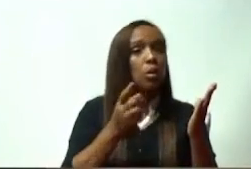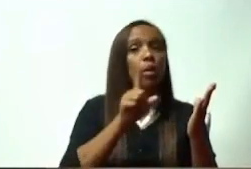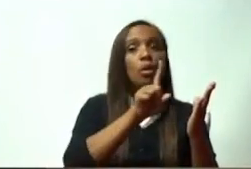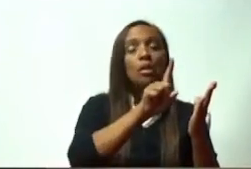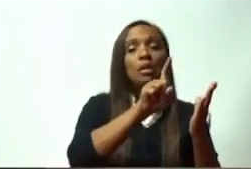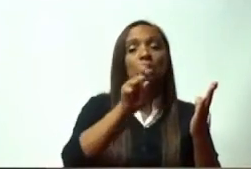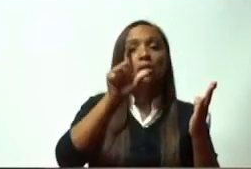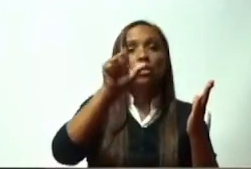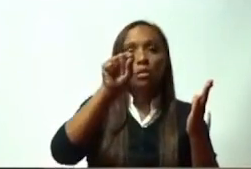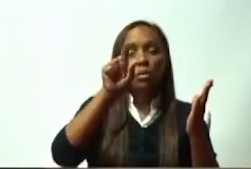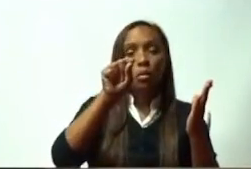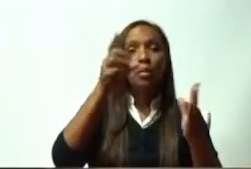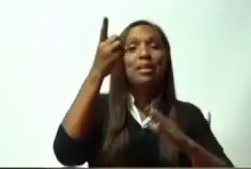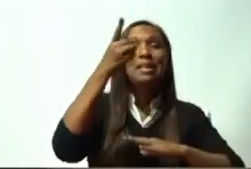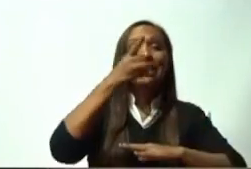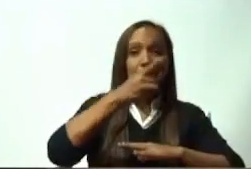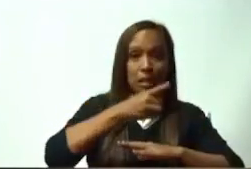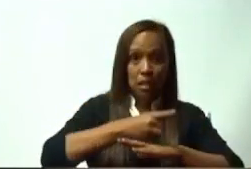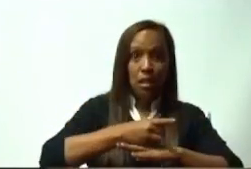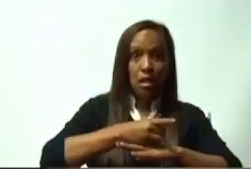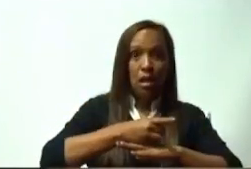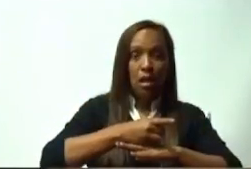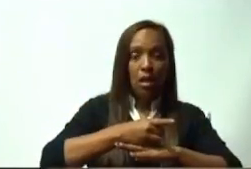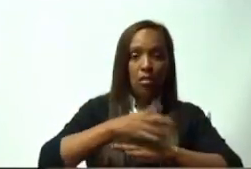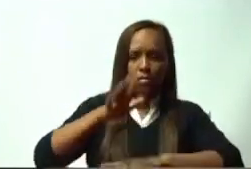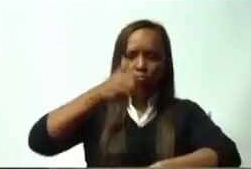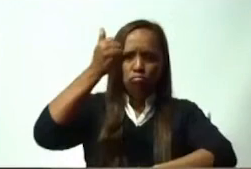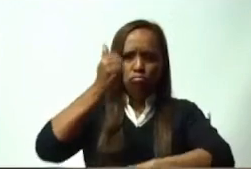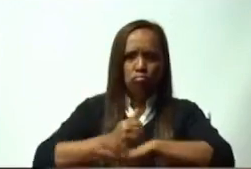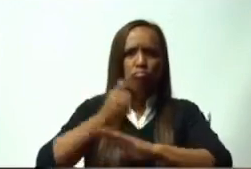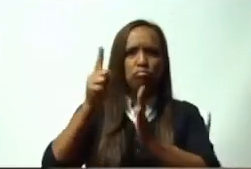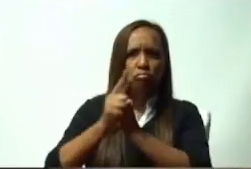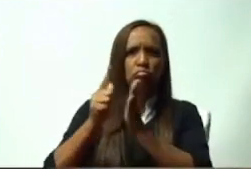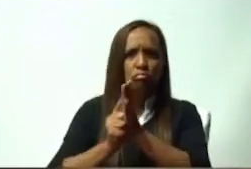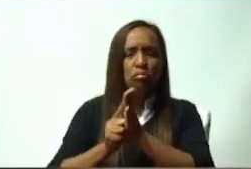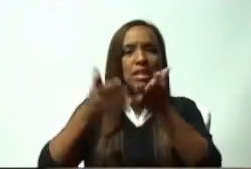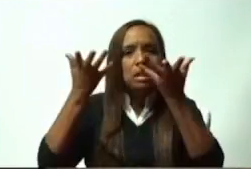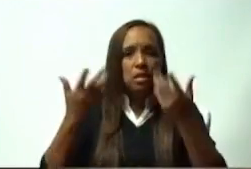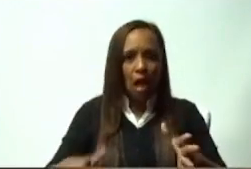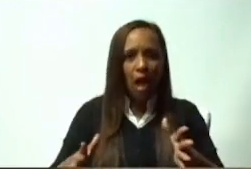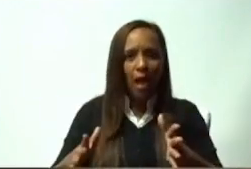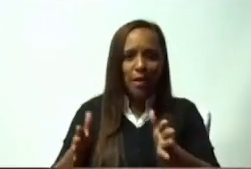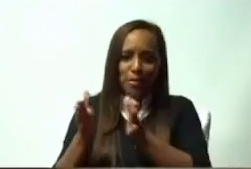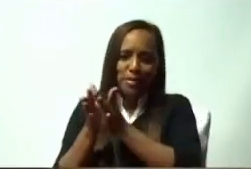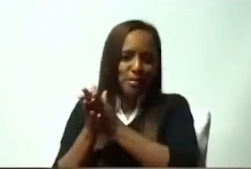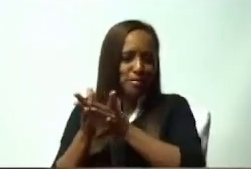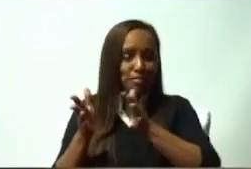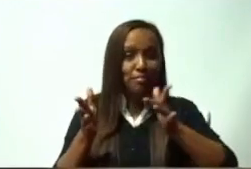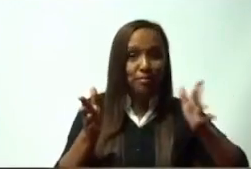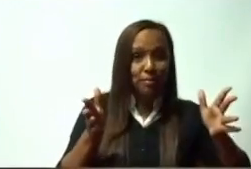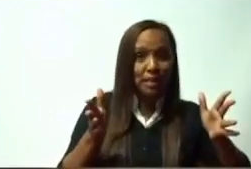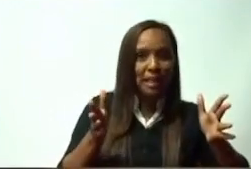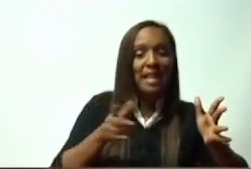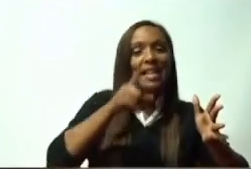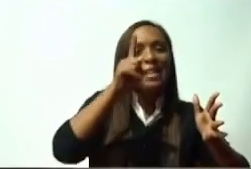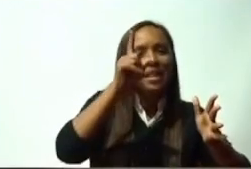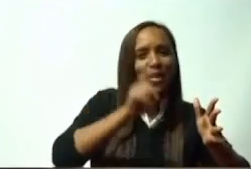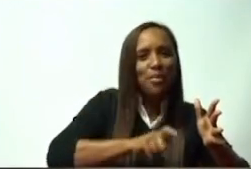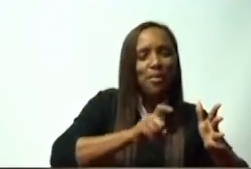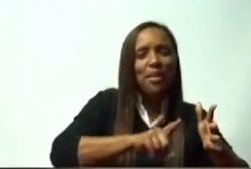vigencia. Y el último artículo de la ley, el artículo 55, dice que esta ley entra en vigencia